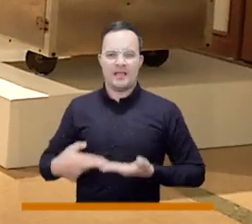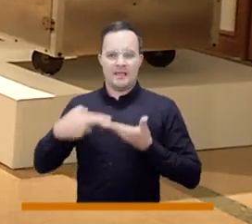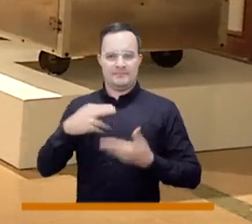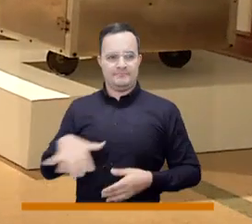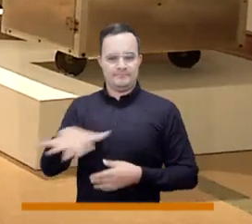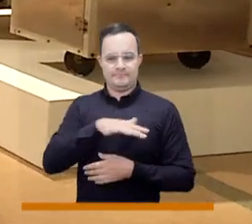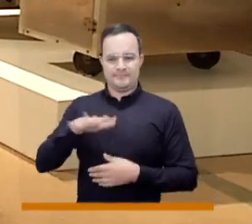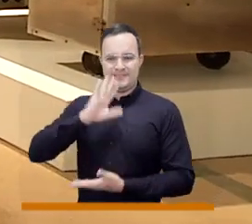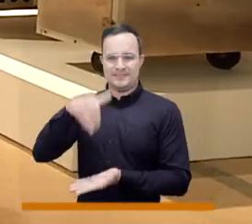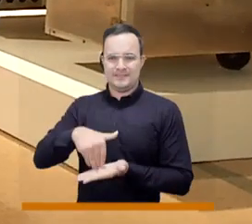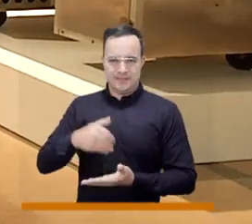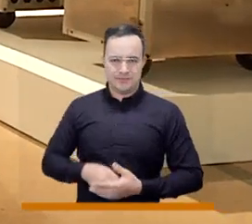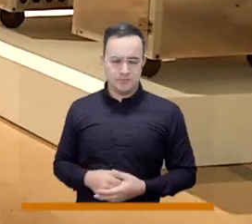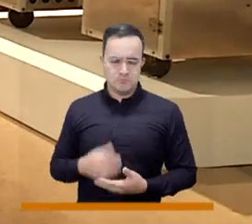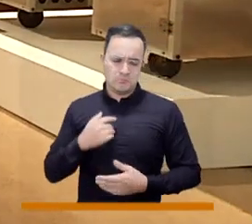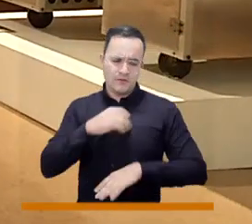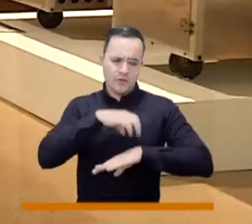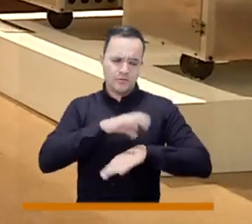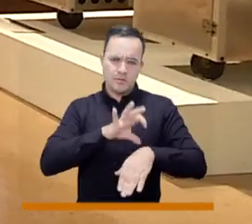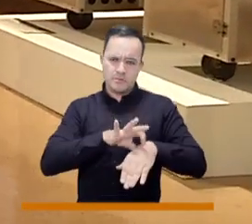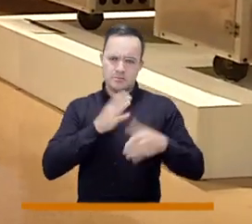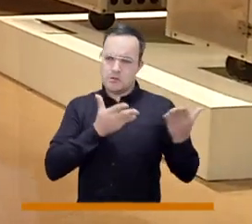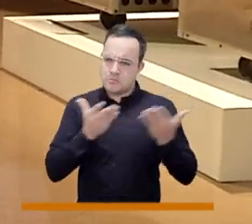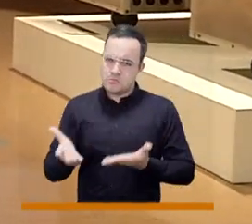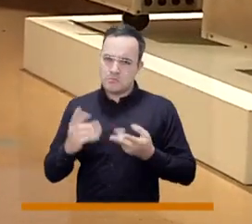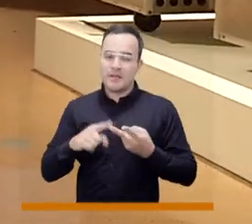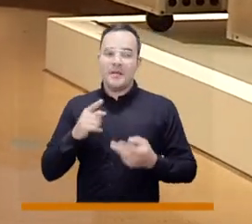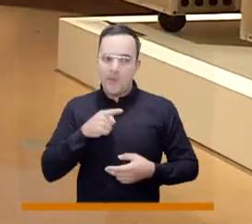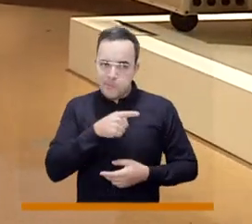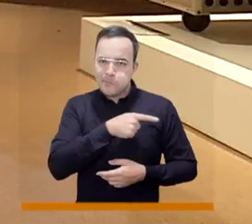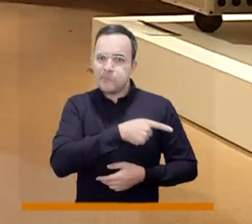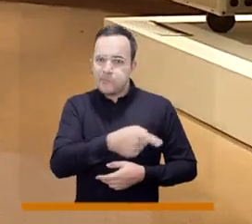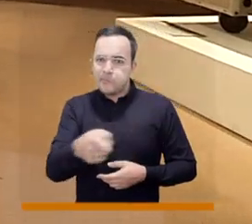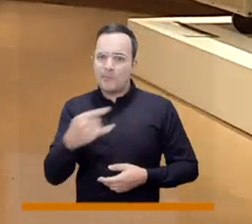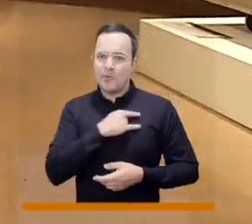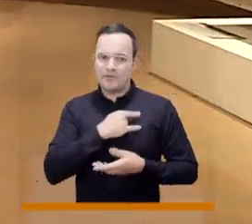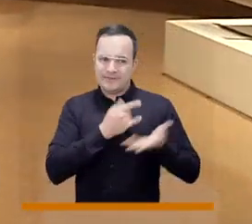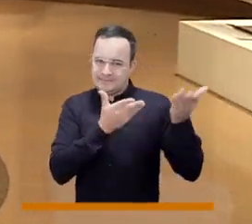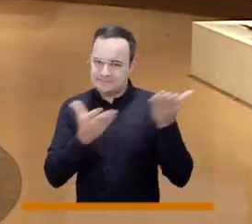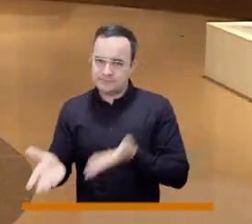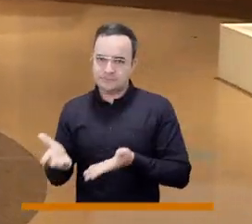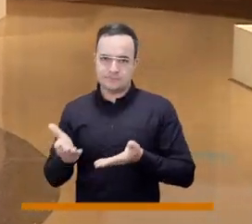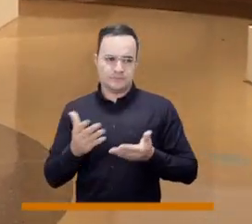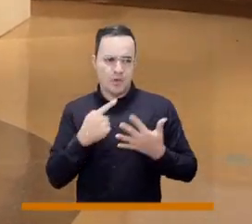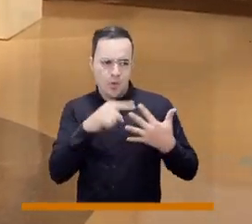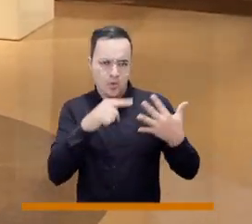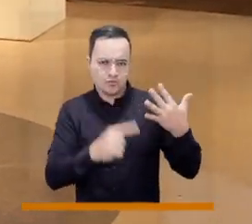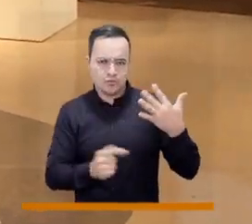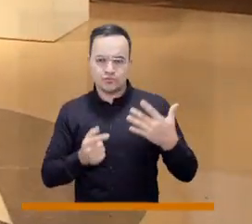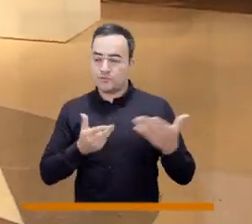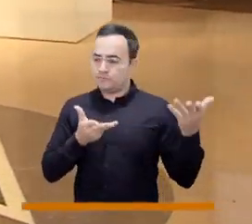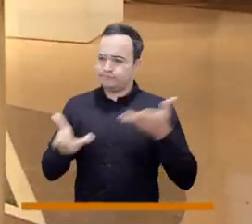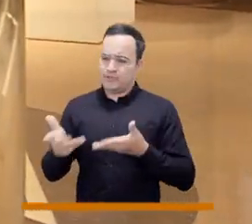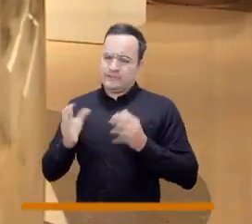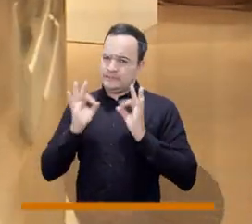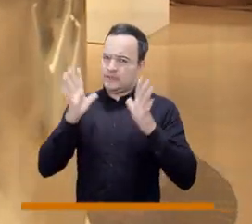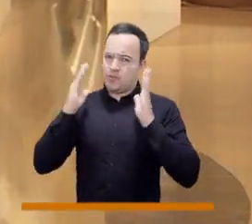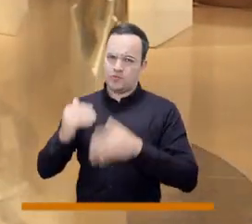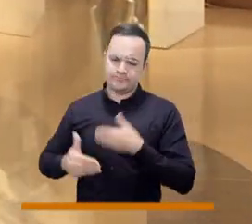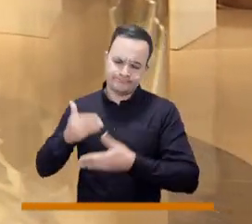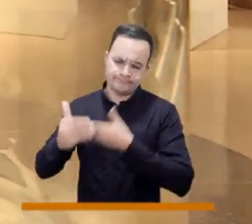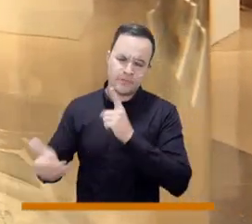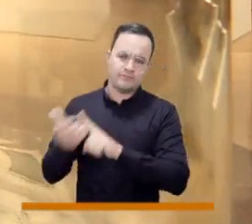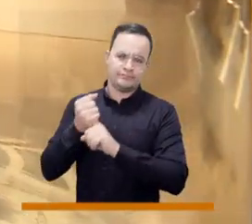del centro. Y creo que la presencia de la universidad, no sólo de la Facultad de Medicina, sino de toda la universidad, en este sitio puede